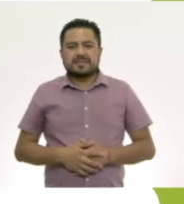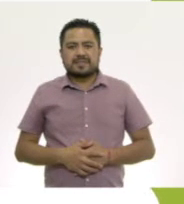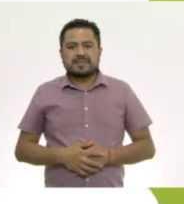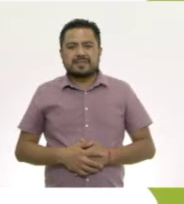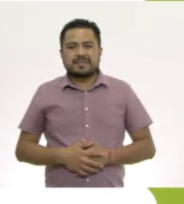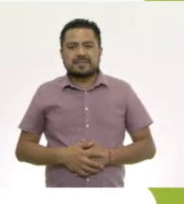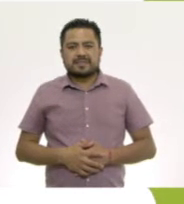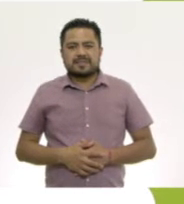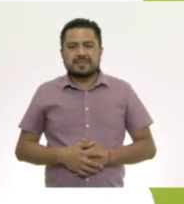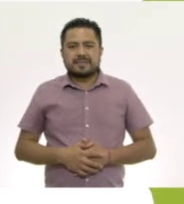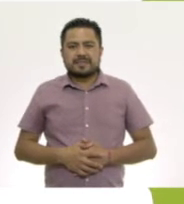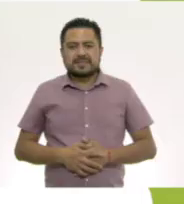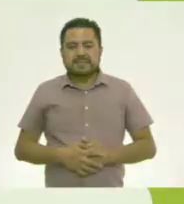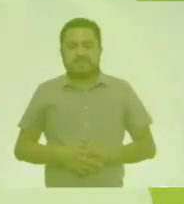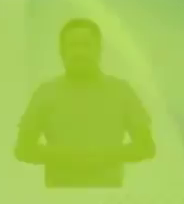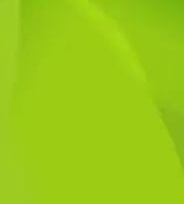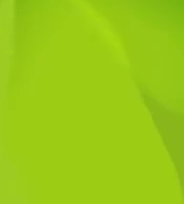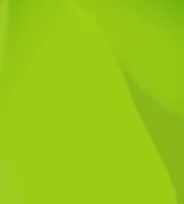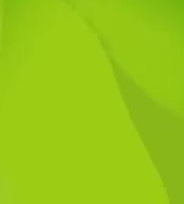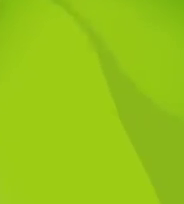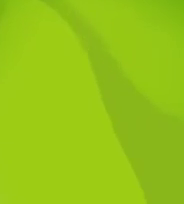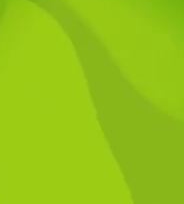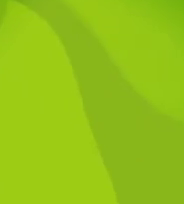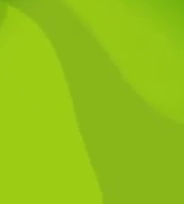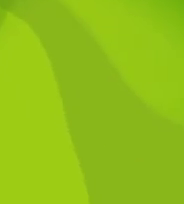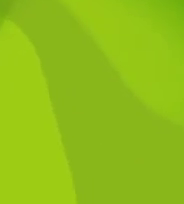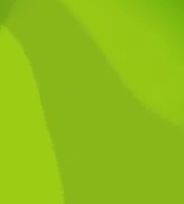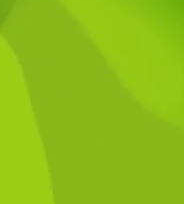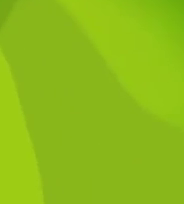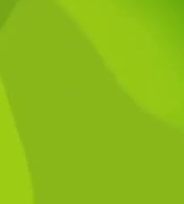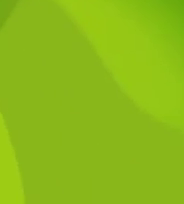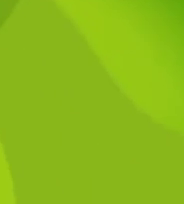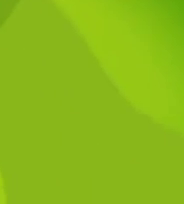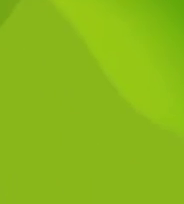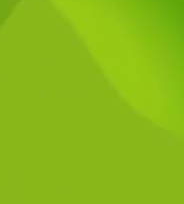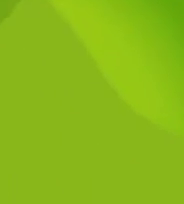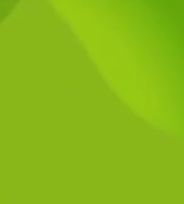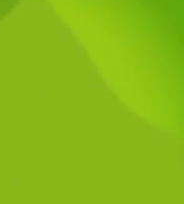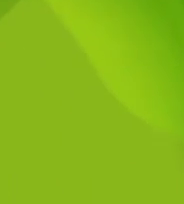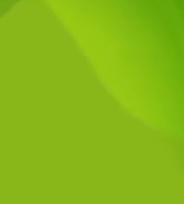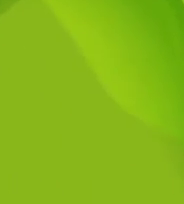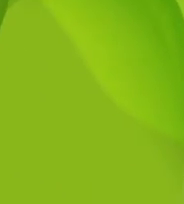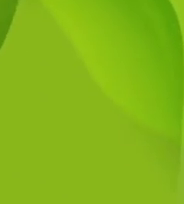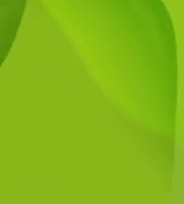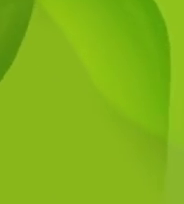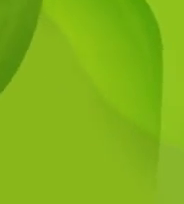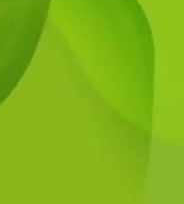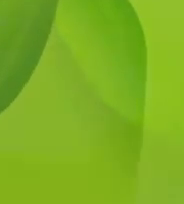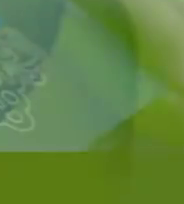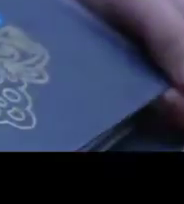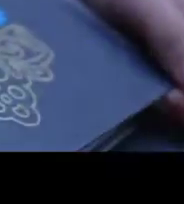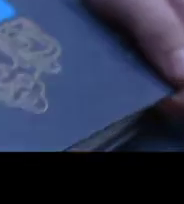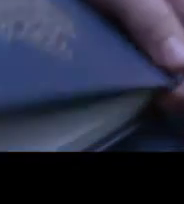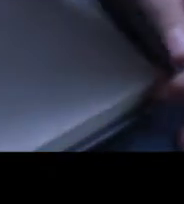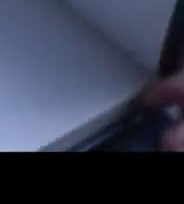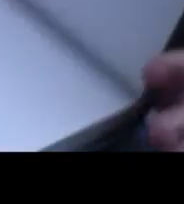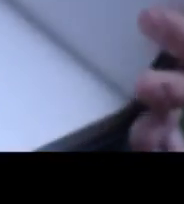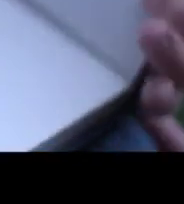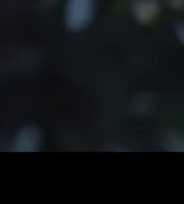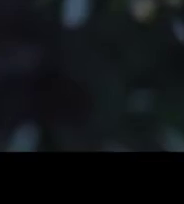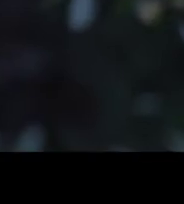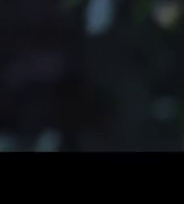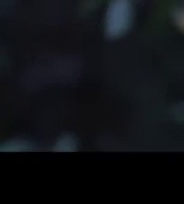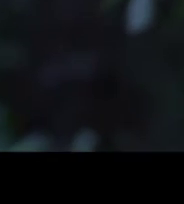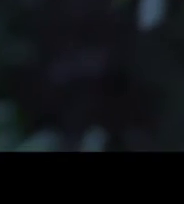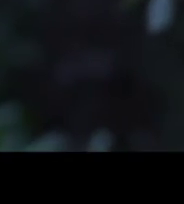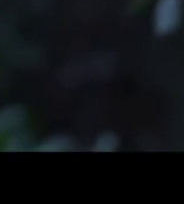.mx No te muevas de tu lugar, porque viene algo muy importante. Cuando